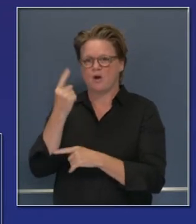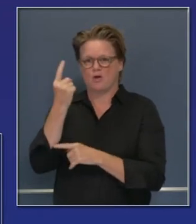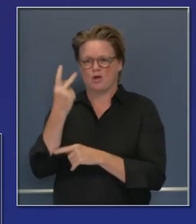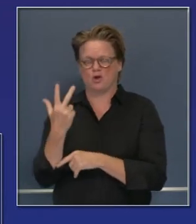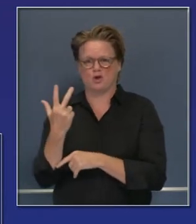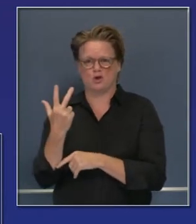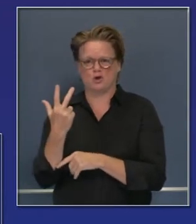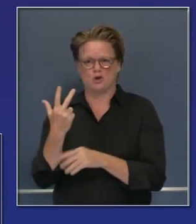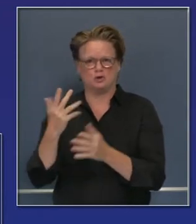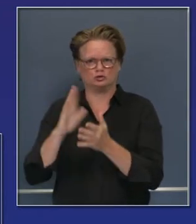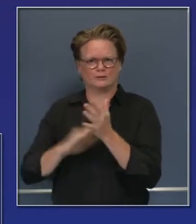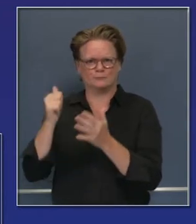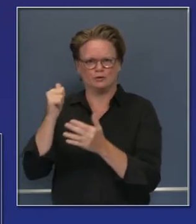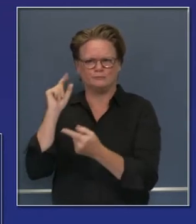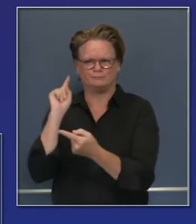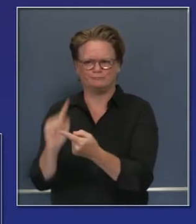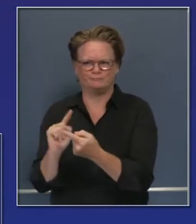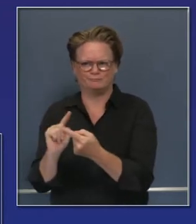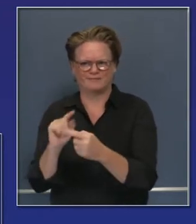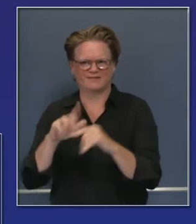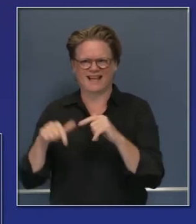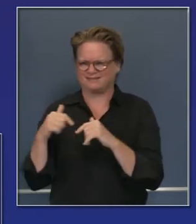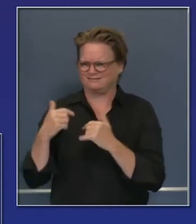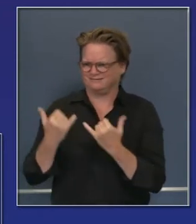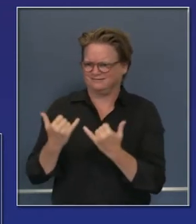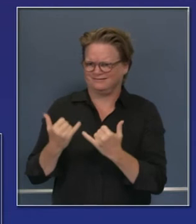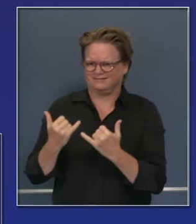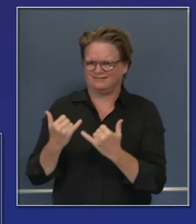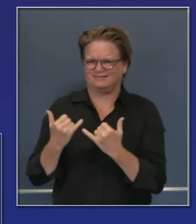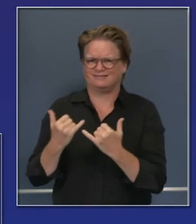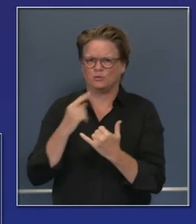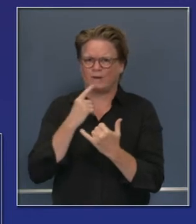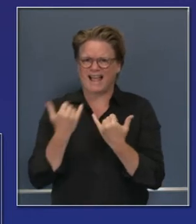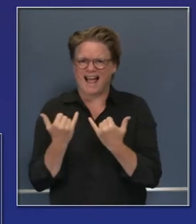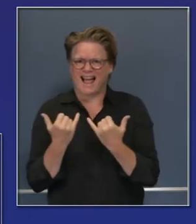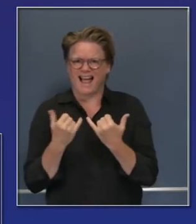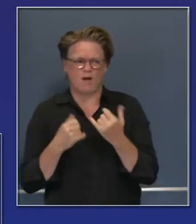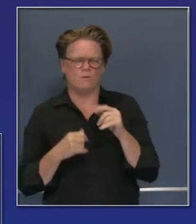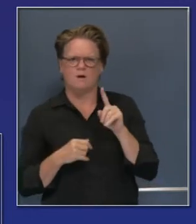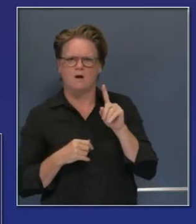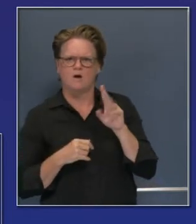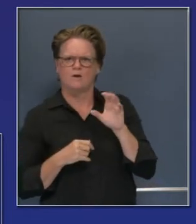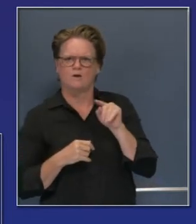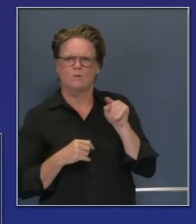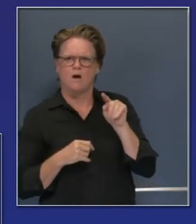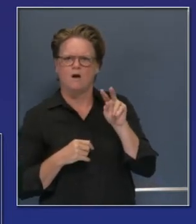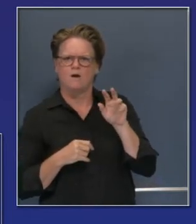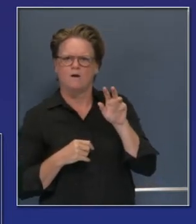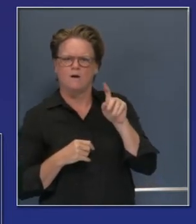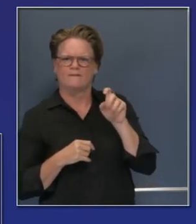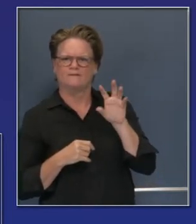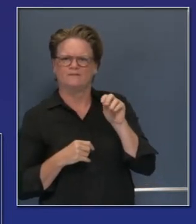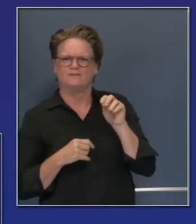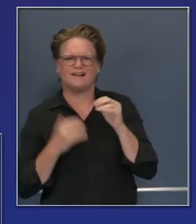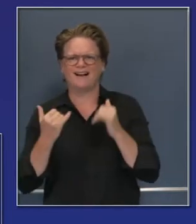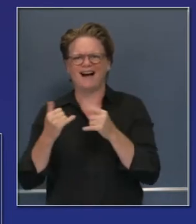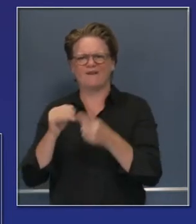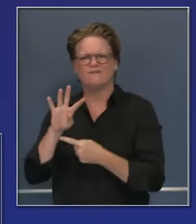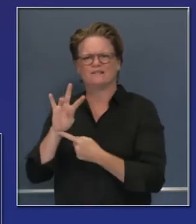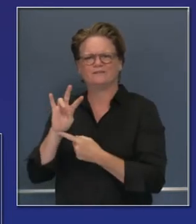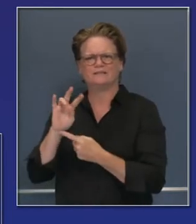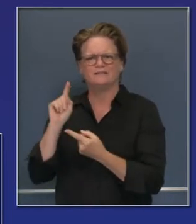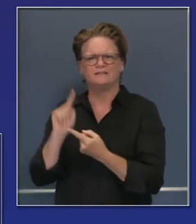promedio. Ese es el tercio del costo actual ahora, del precio alto. Si llegamos a 100,000 pruebas